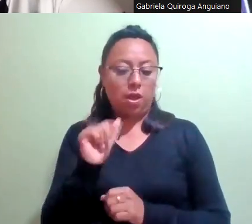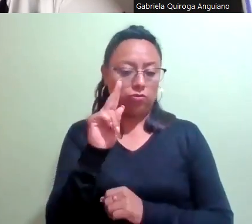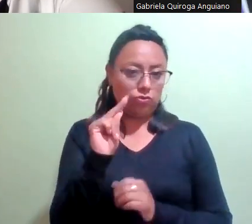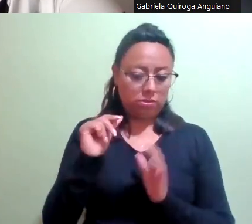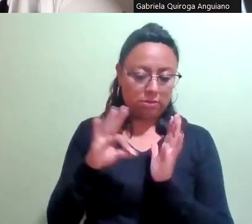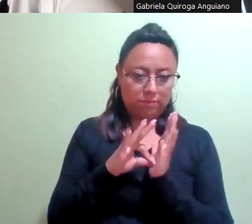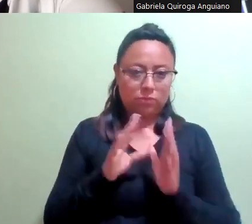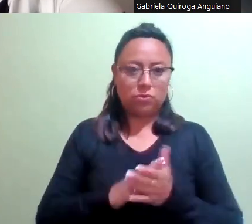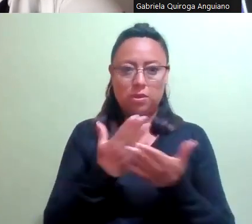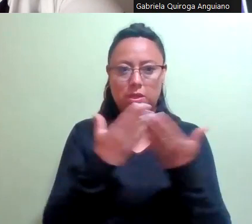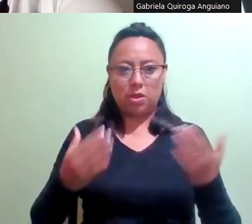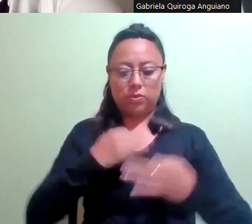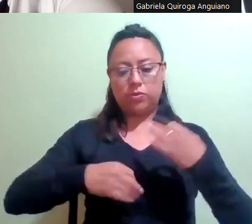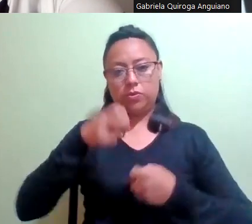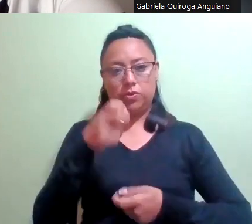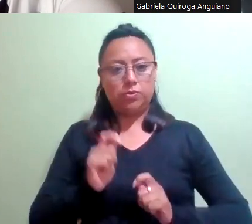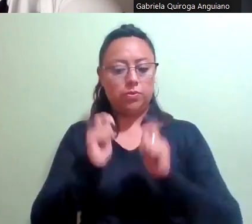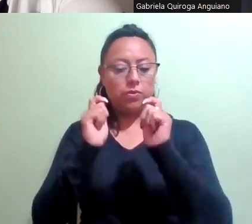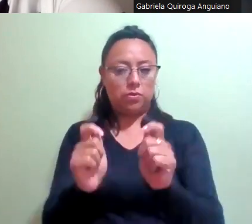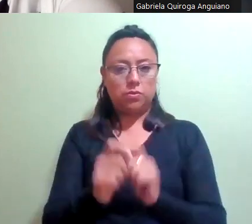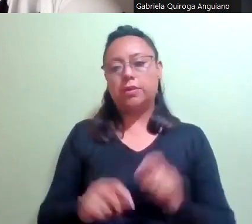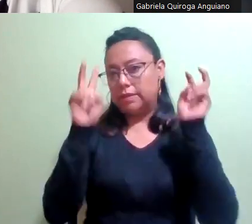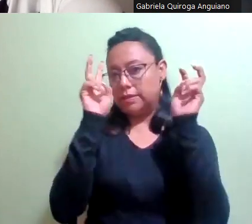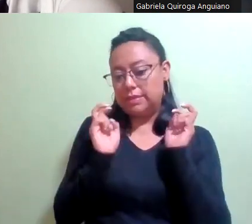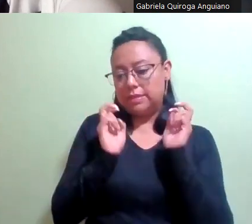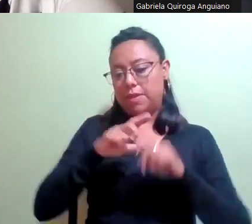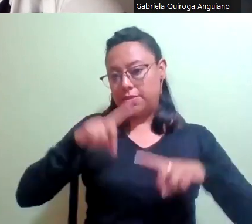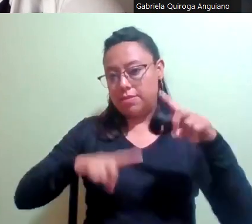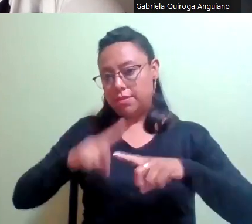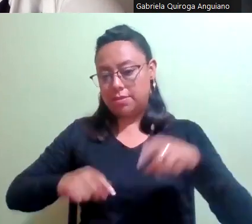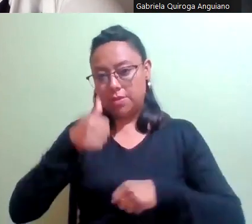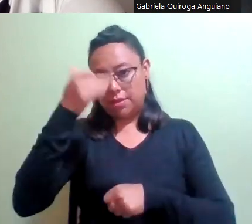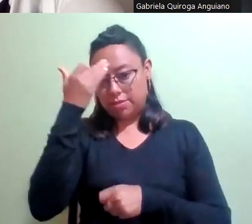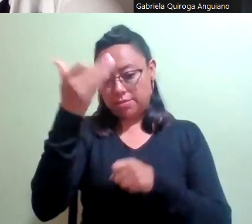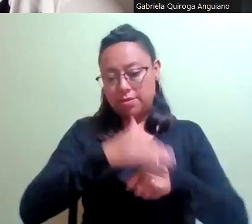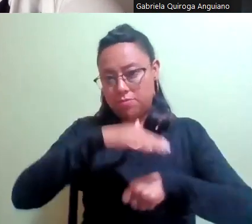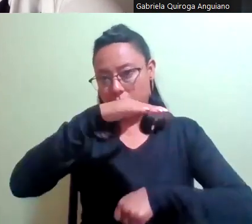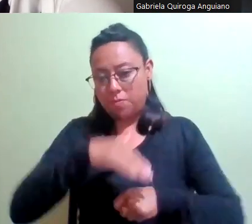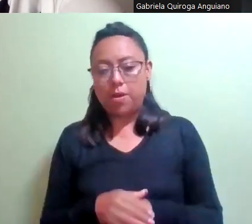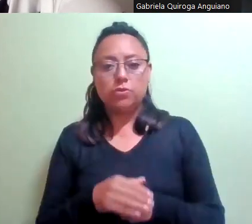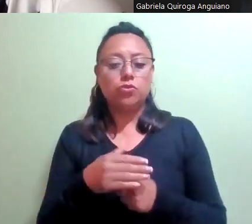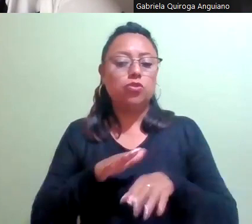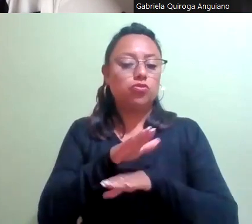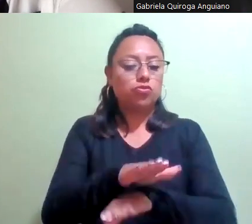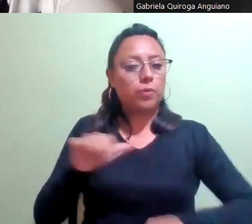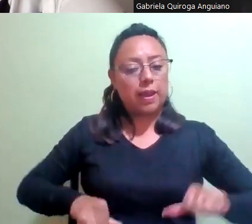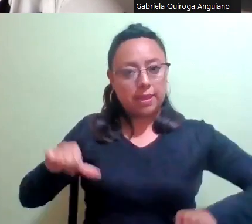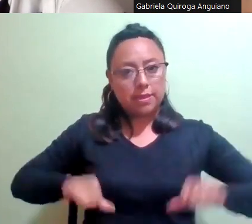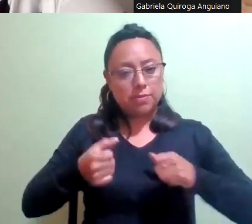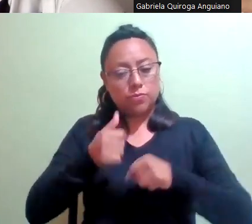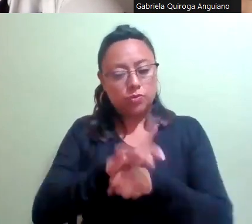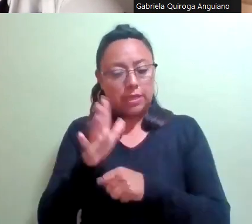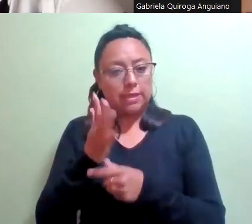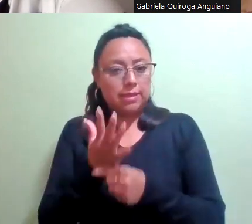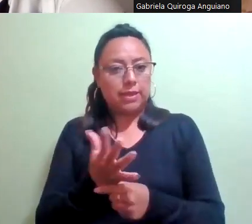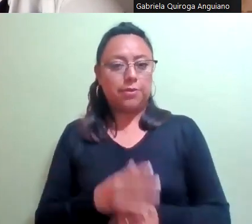documento se distinguió la categoría a la que corresponden según la prevalencia e inclinación del activismo social que refirieron. En este